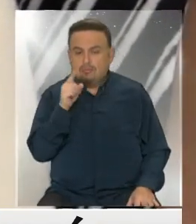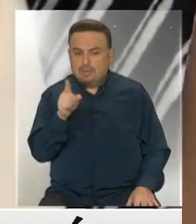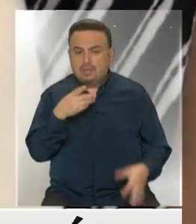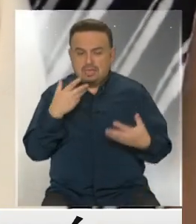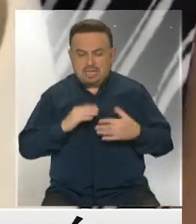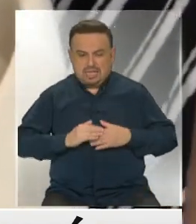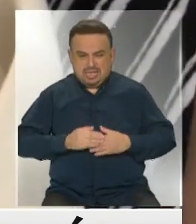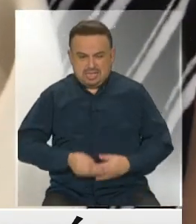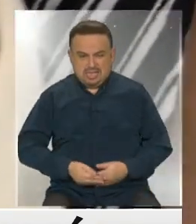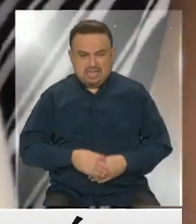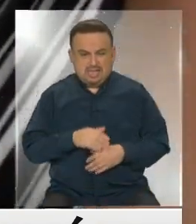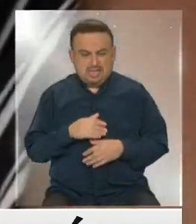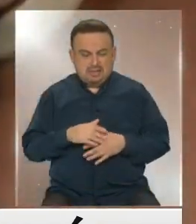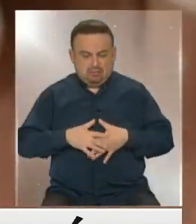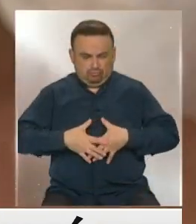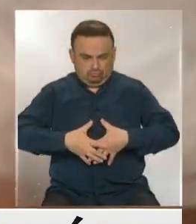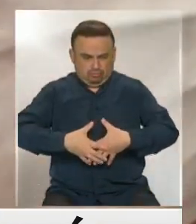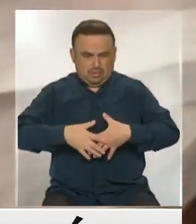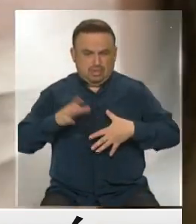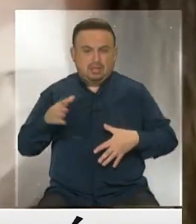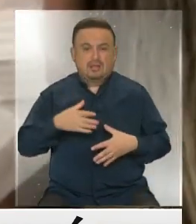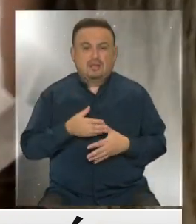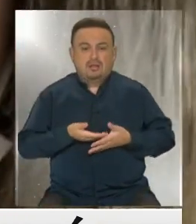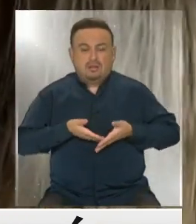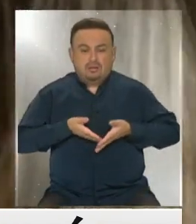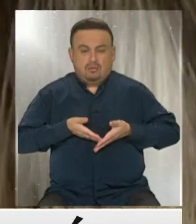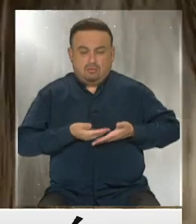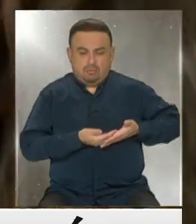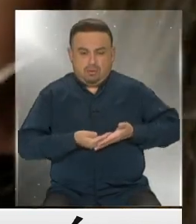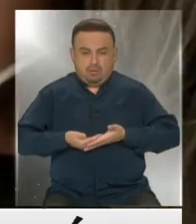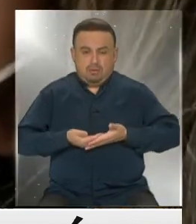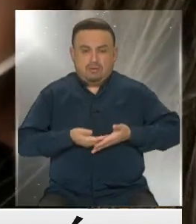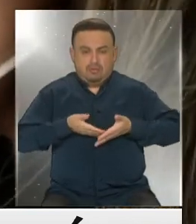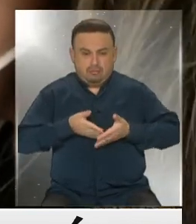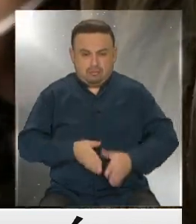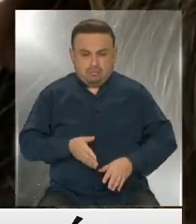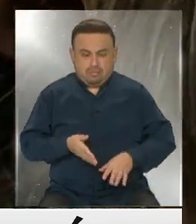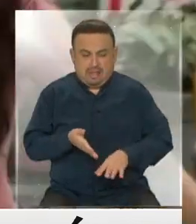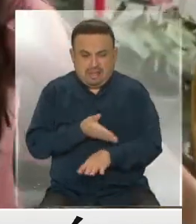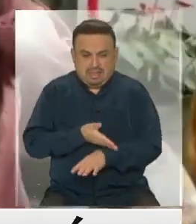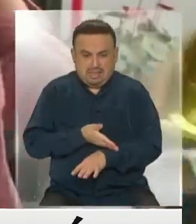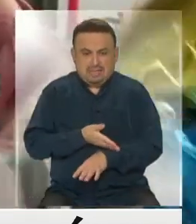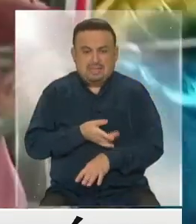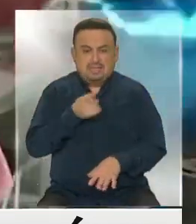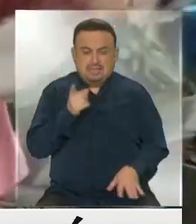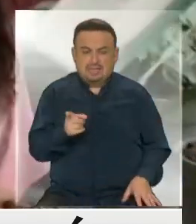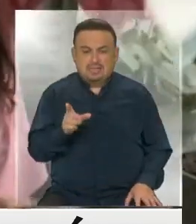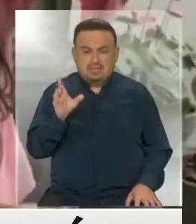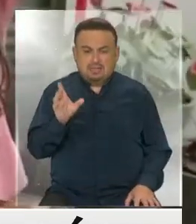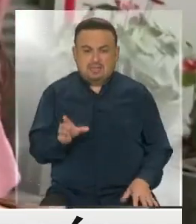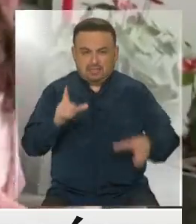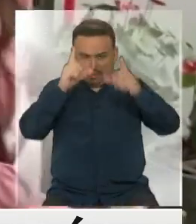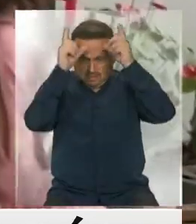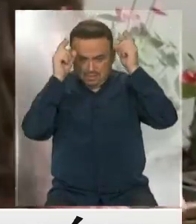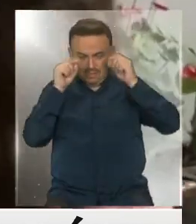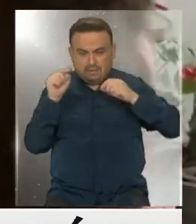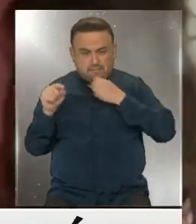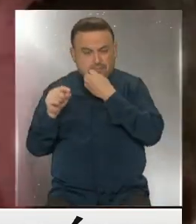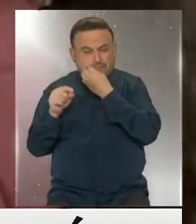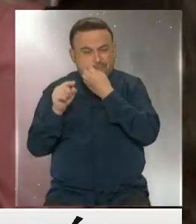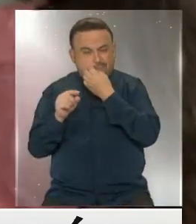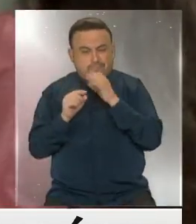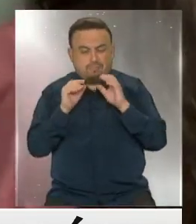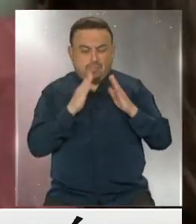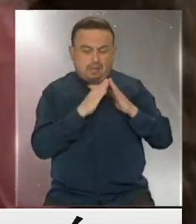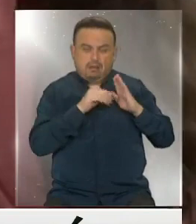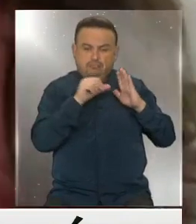con un embarazo bastante avanzado, a pesar de que la guagua nació prematura, ella estaba como medida de precaución